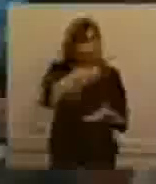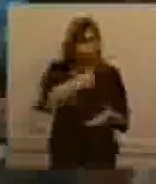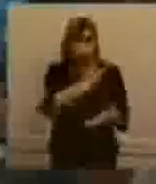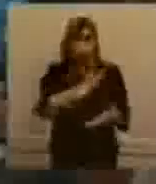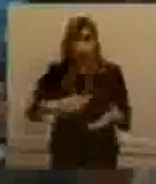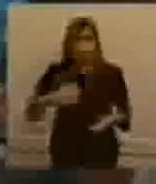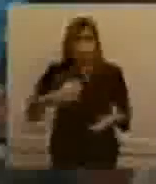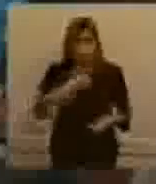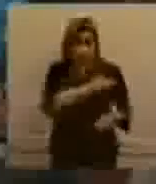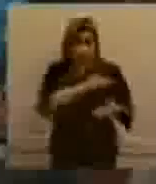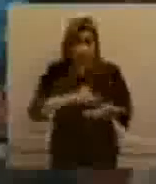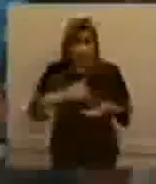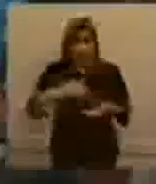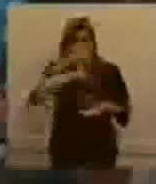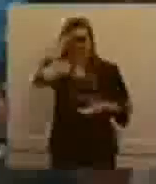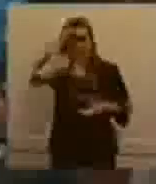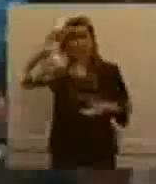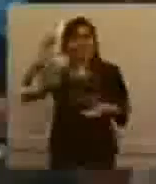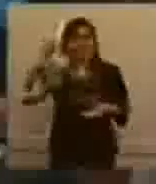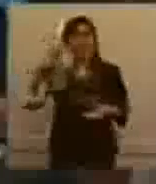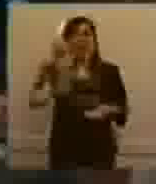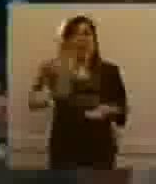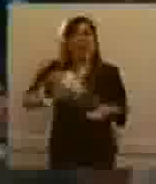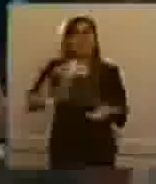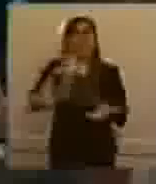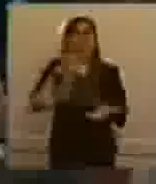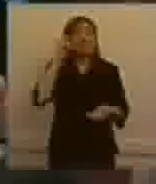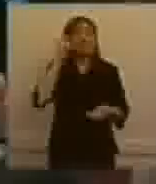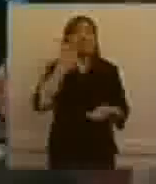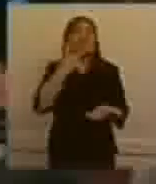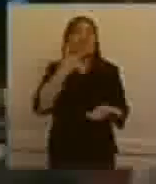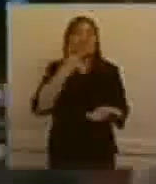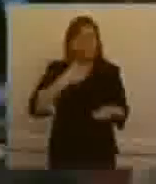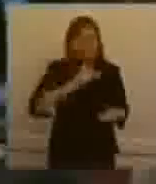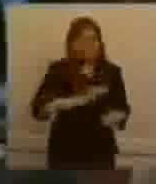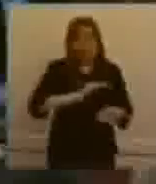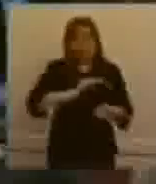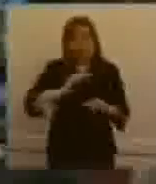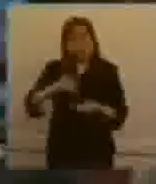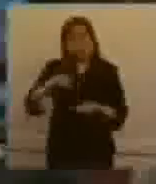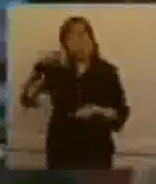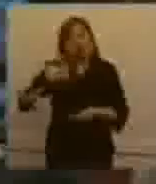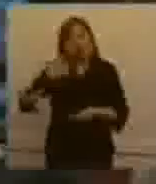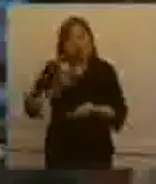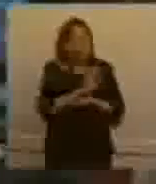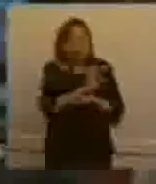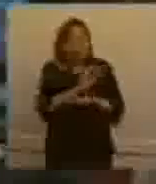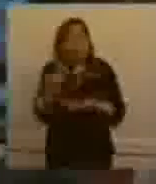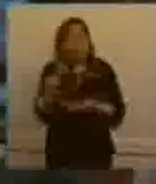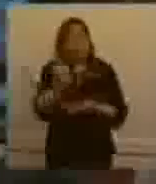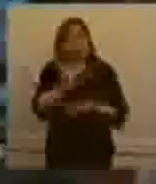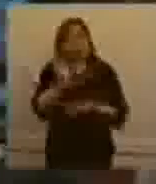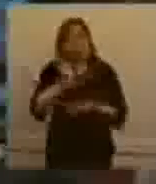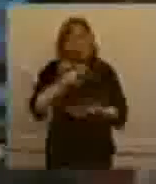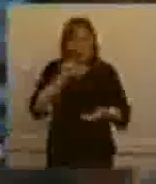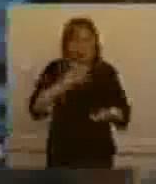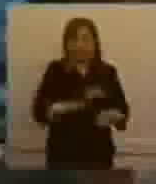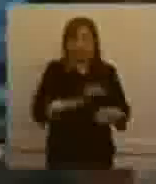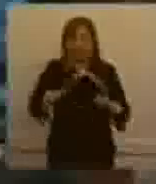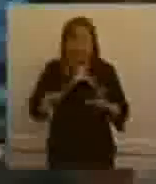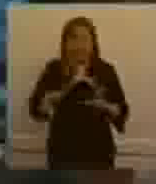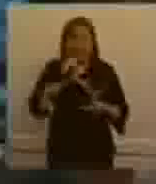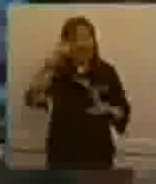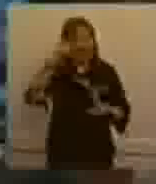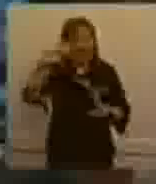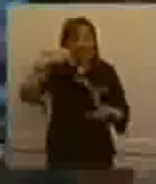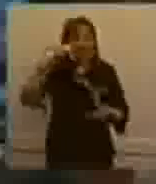también grande, un esfuerzo del ANSES, y creo que todos tenemos que poner, y además al haber repros, también estamos ayudando al